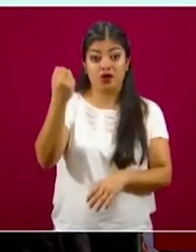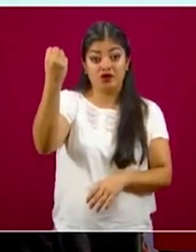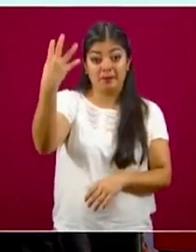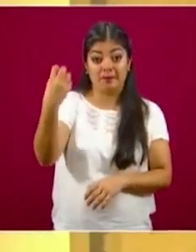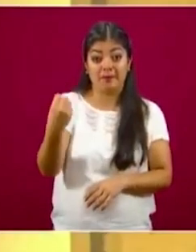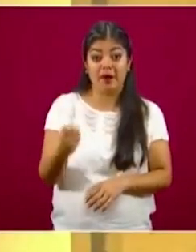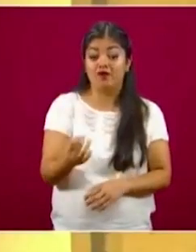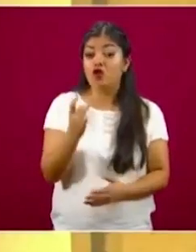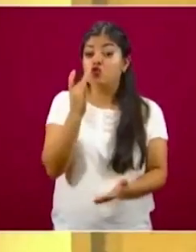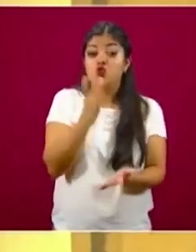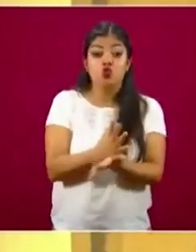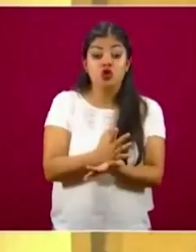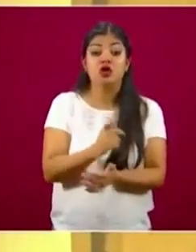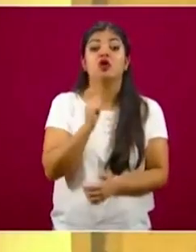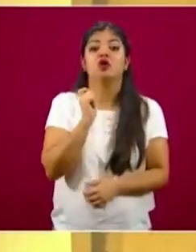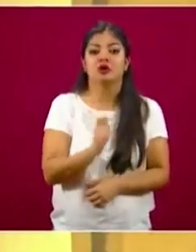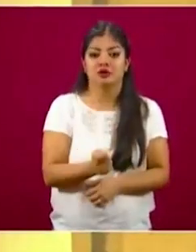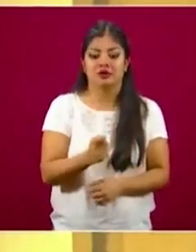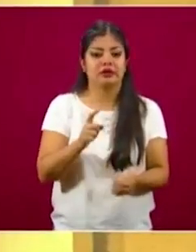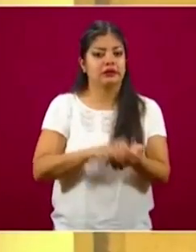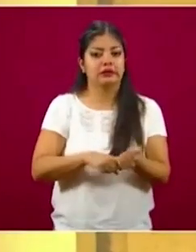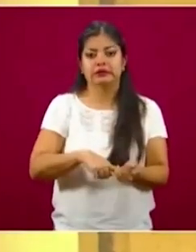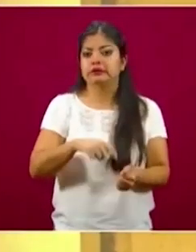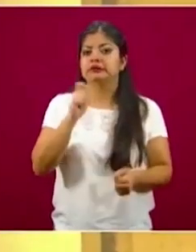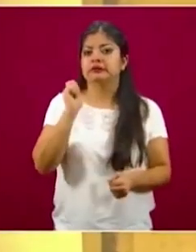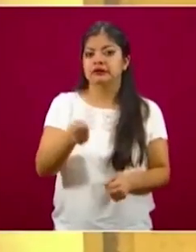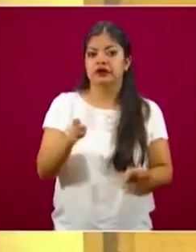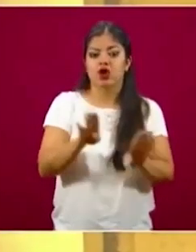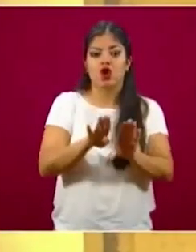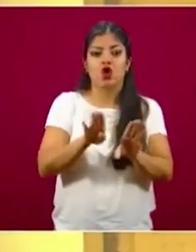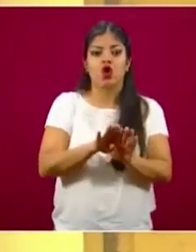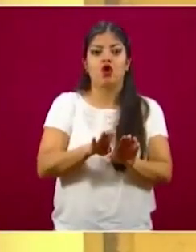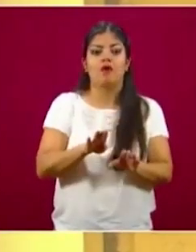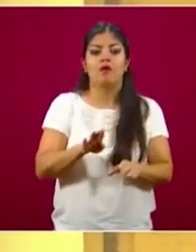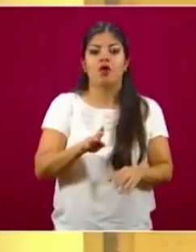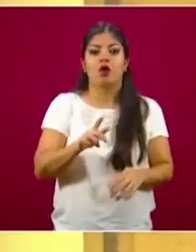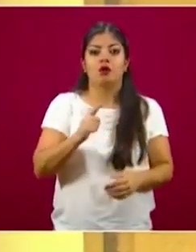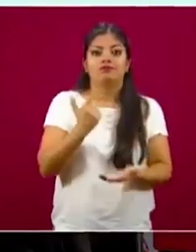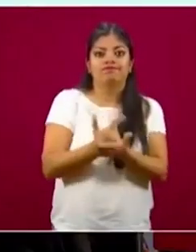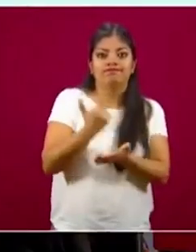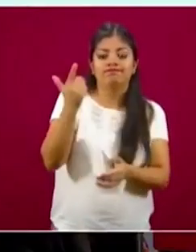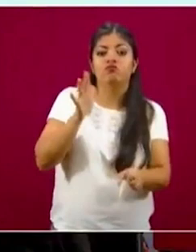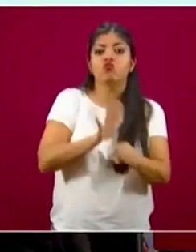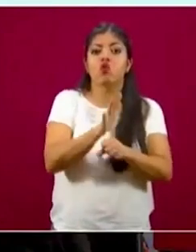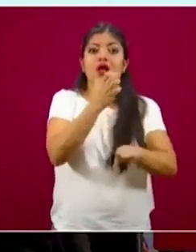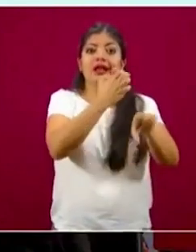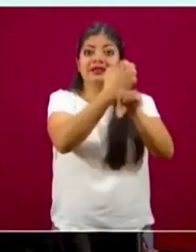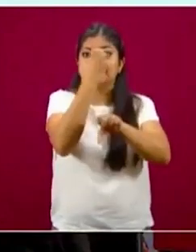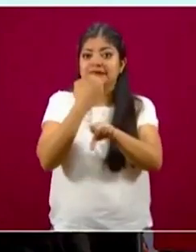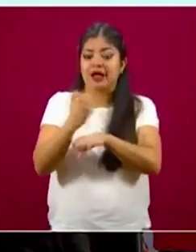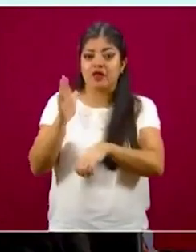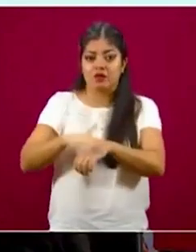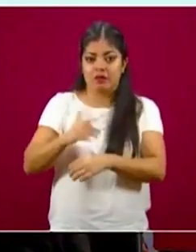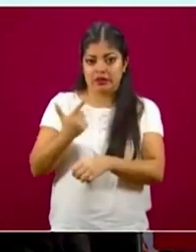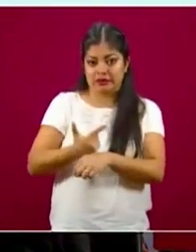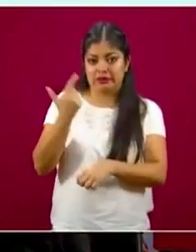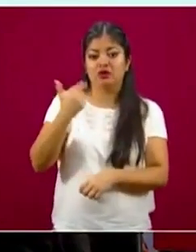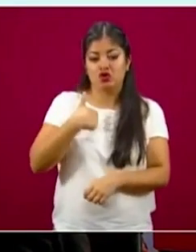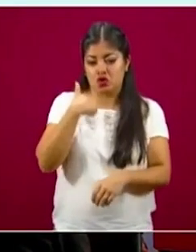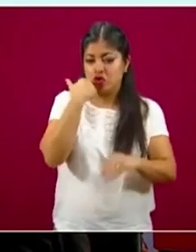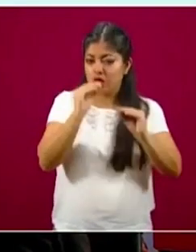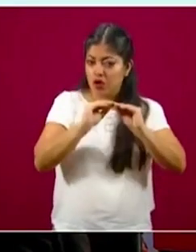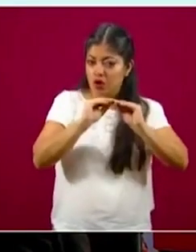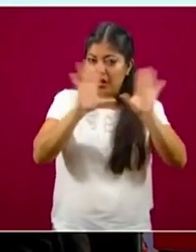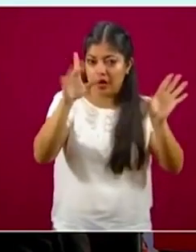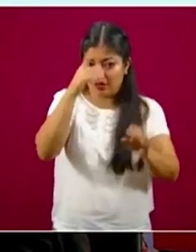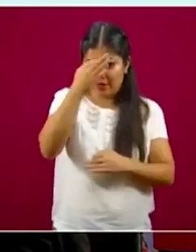federal estará acompañando los esfuerzos de identificación del riesgo en las entidades federativas. Quería dejar sumamente claro